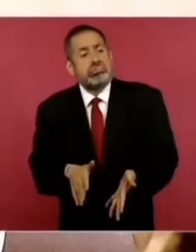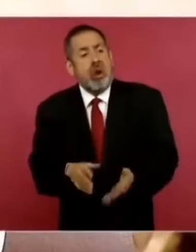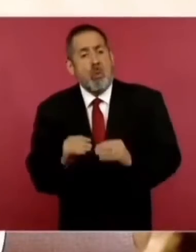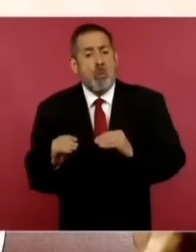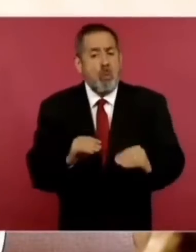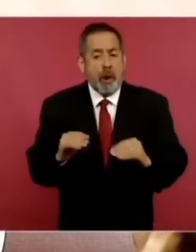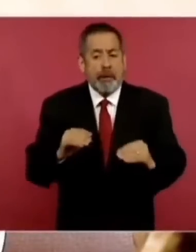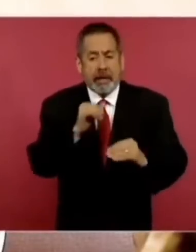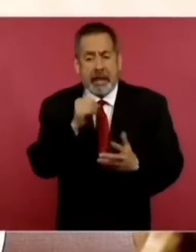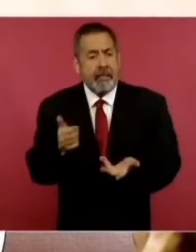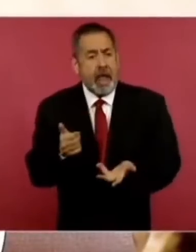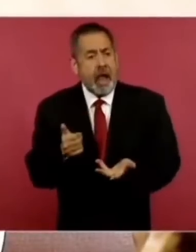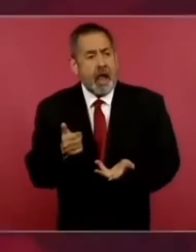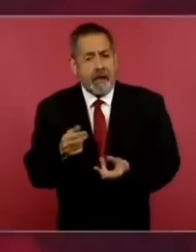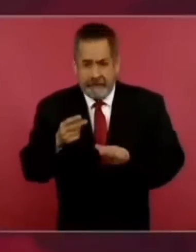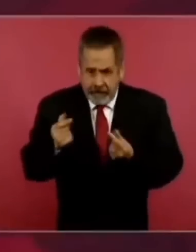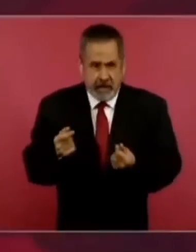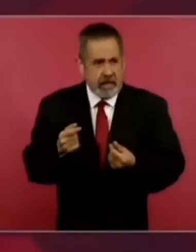hace falta una sacudida,